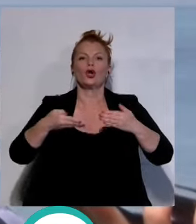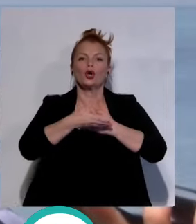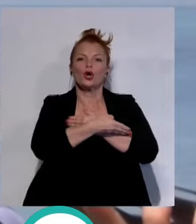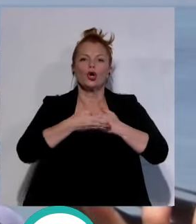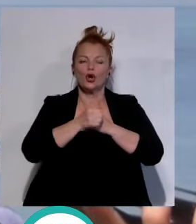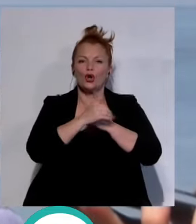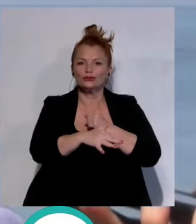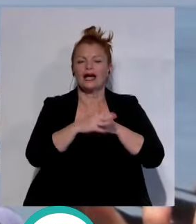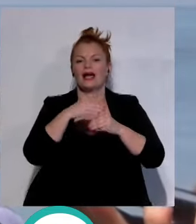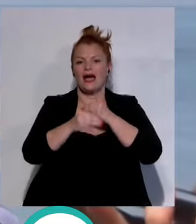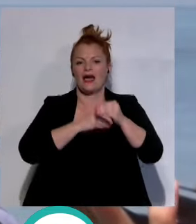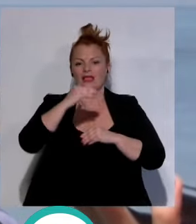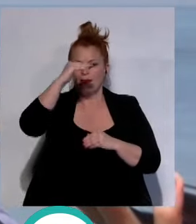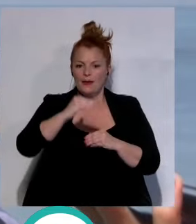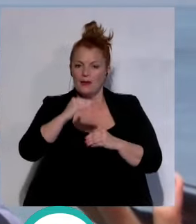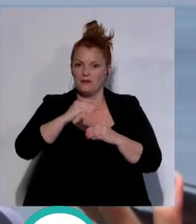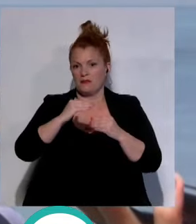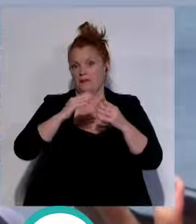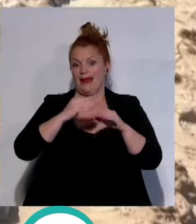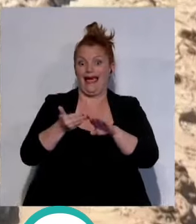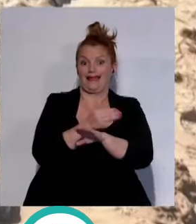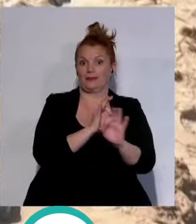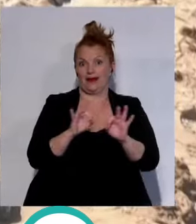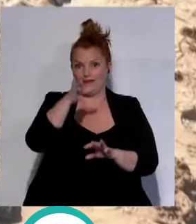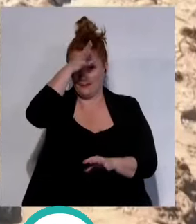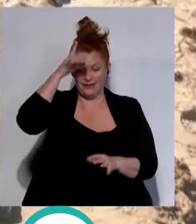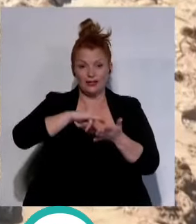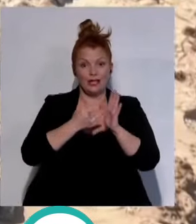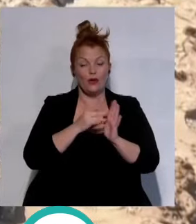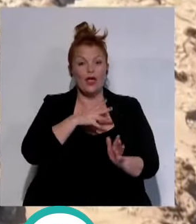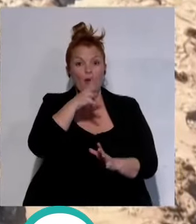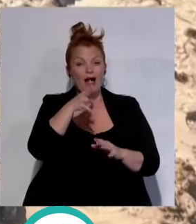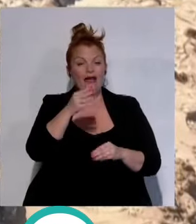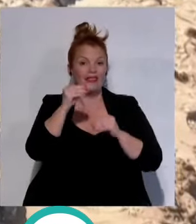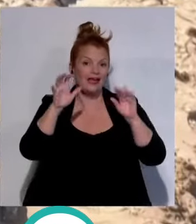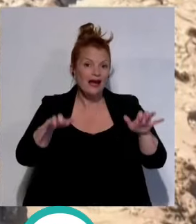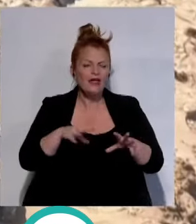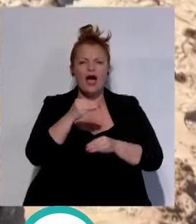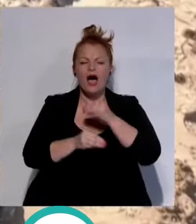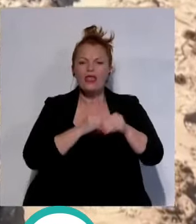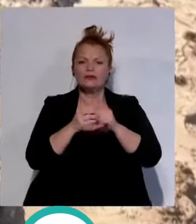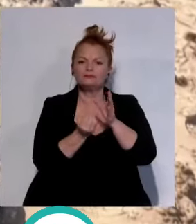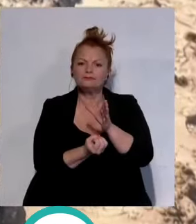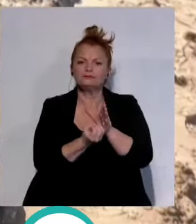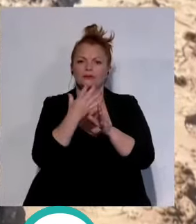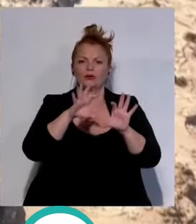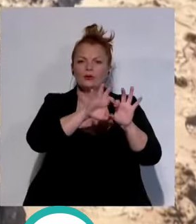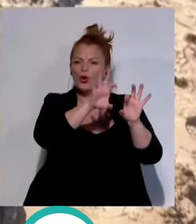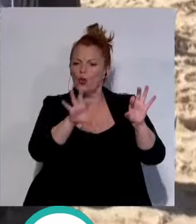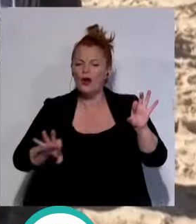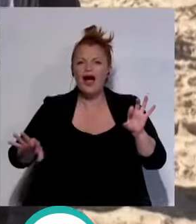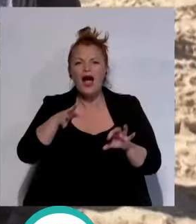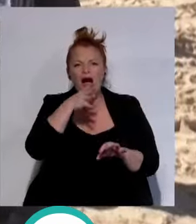va a hacer una aportación a finales del mes de mayo previo al verano. Los técnicos de Aguas de Cádiz plantean la opción de integrar el colector de